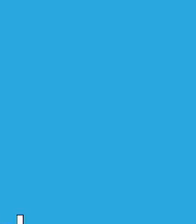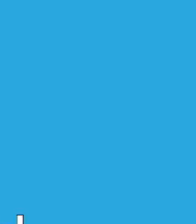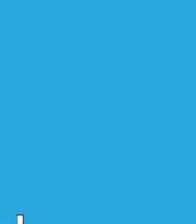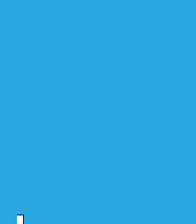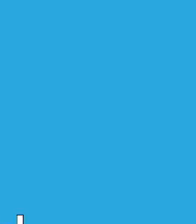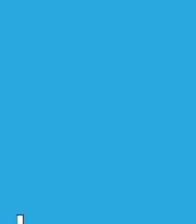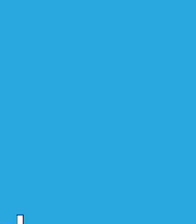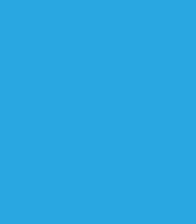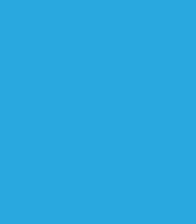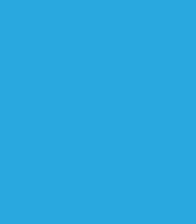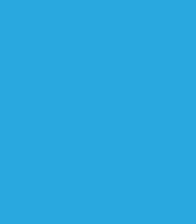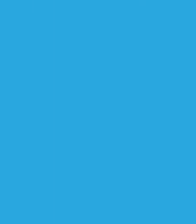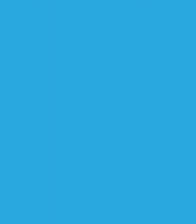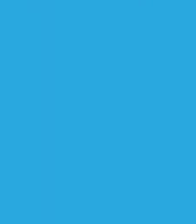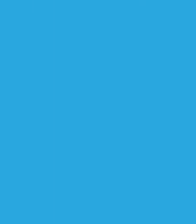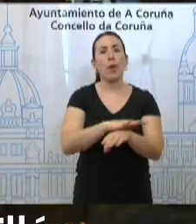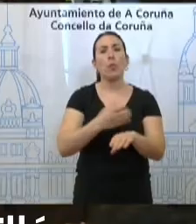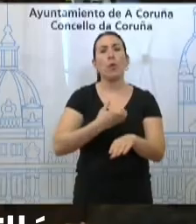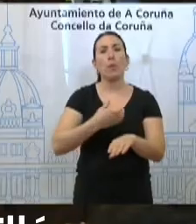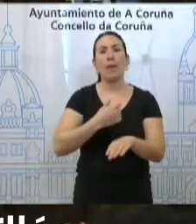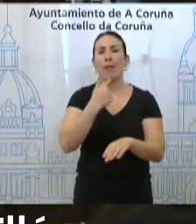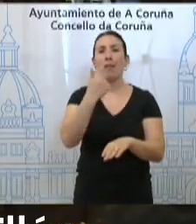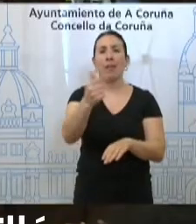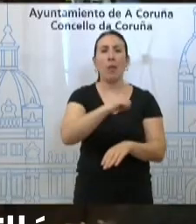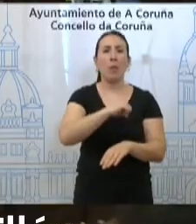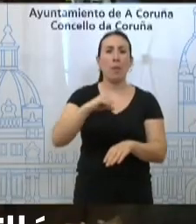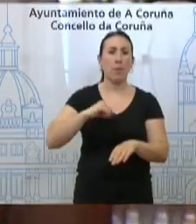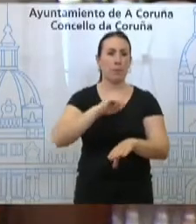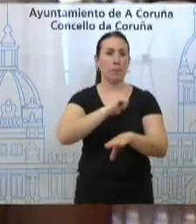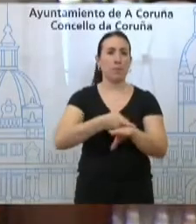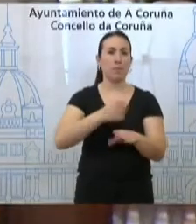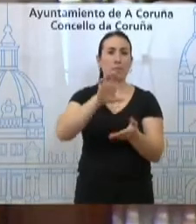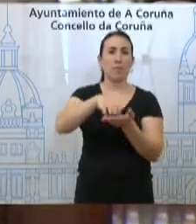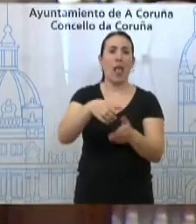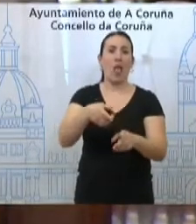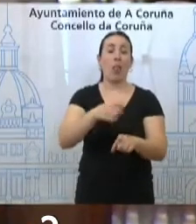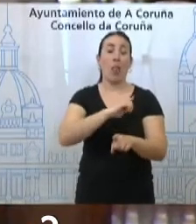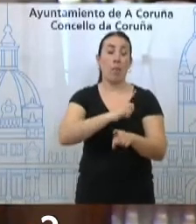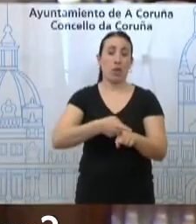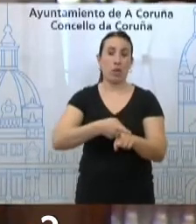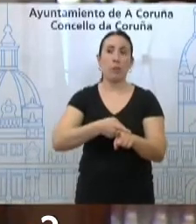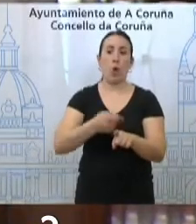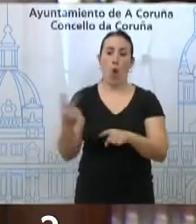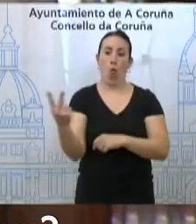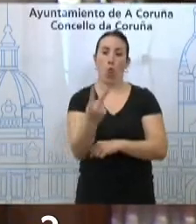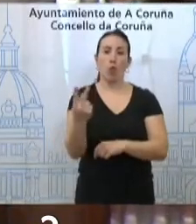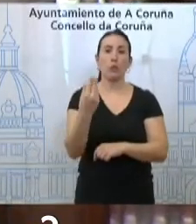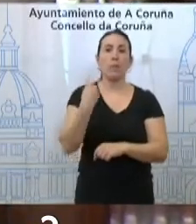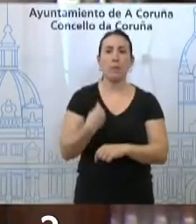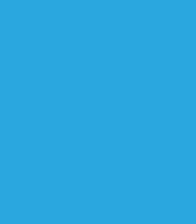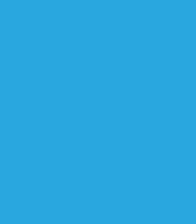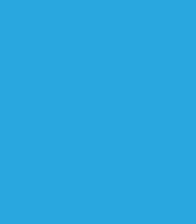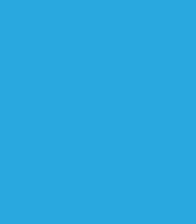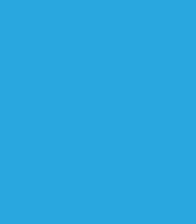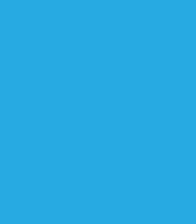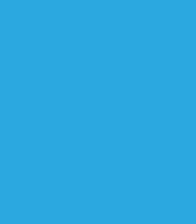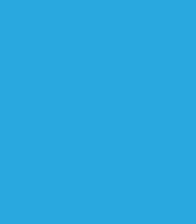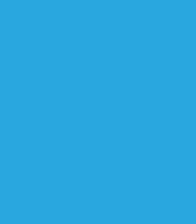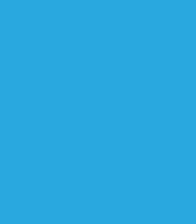¿Considera o goberno municipal que privatizando a xestión do complexo deportivo do Castrillón e do complexo de San Diego está a defender o interés público?